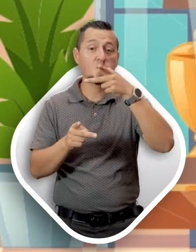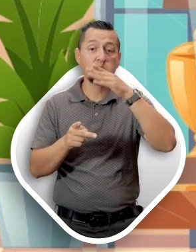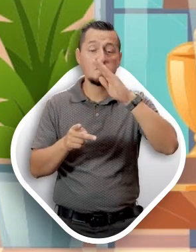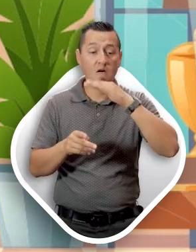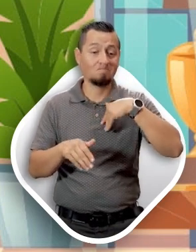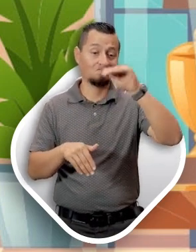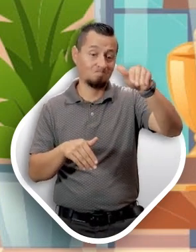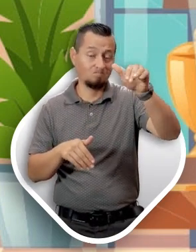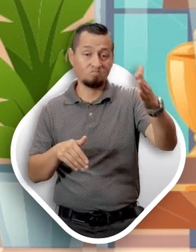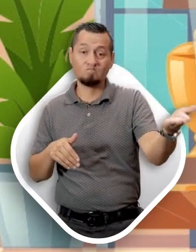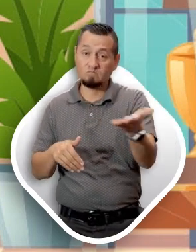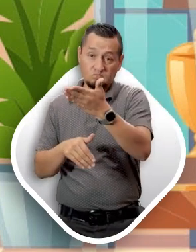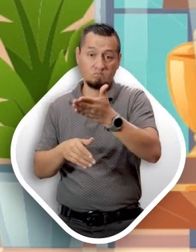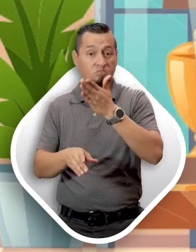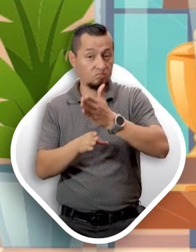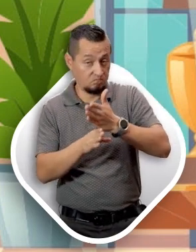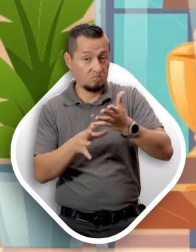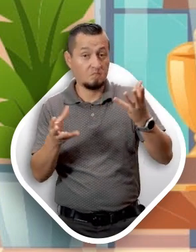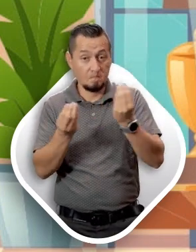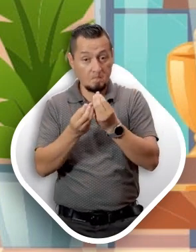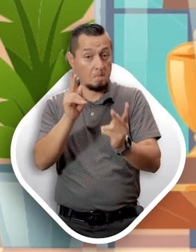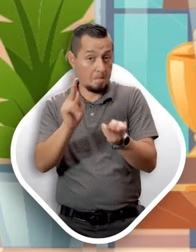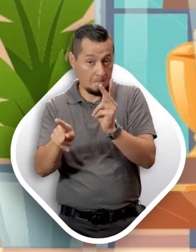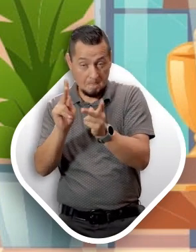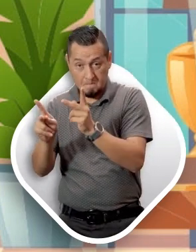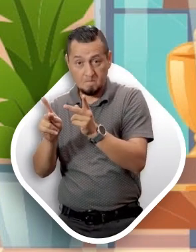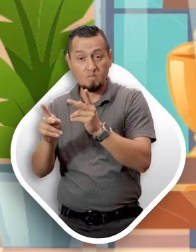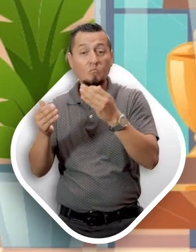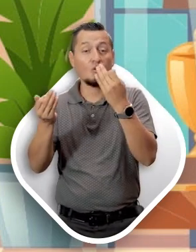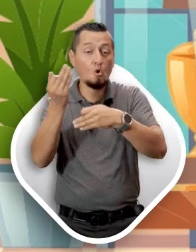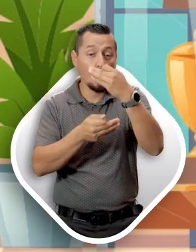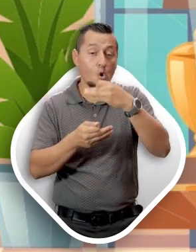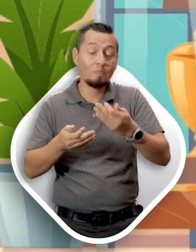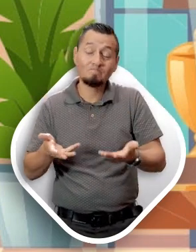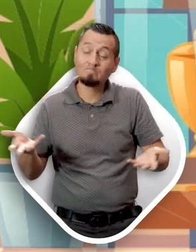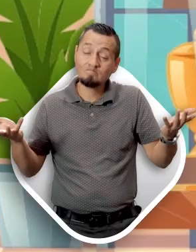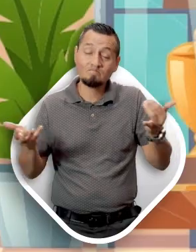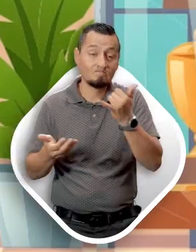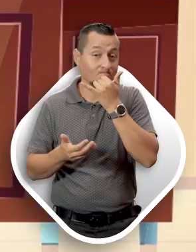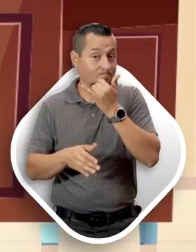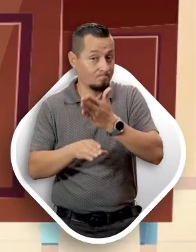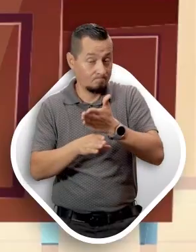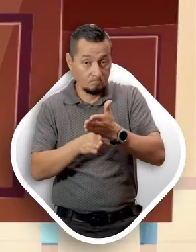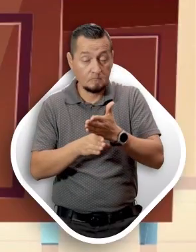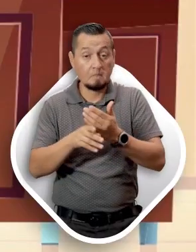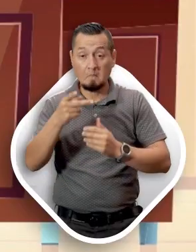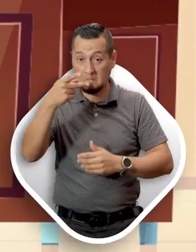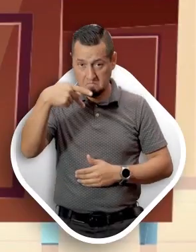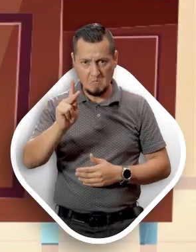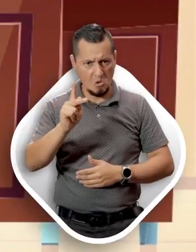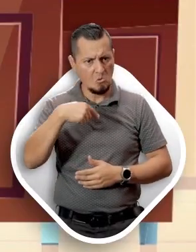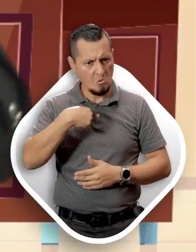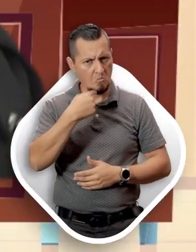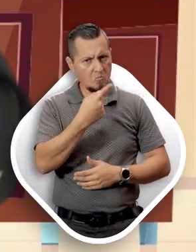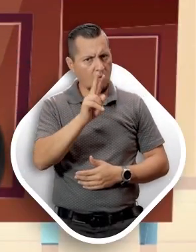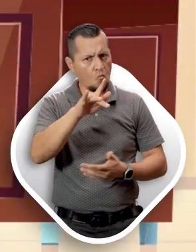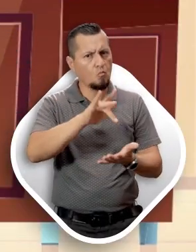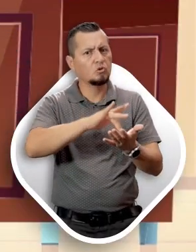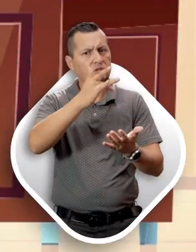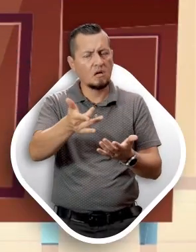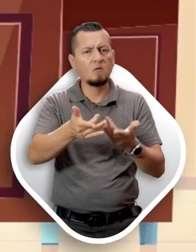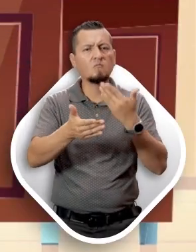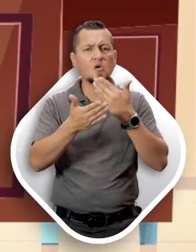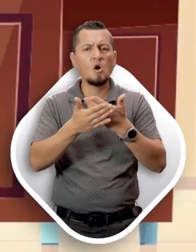padres para informar de lo sucedido. Y platicaremos sobre sus consecuencias. Sin embargo, agradezco su